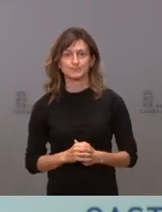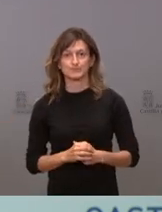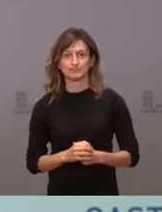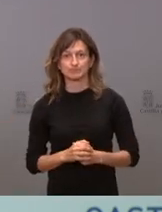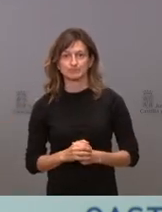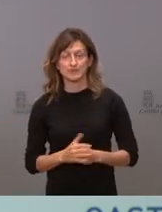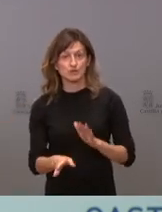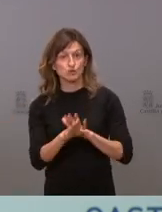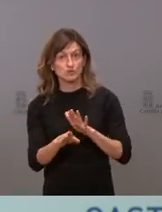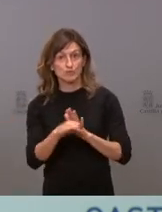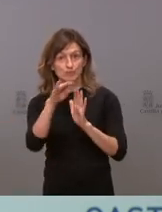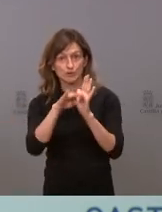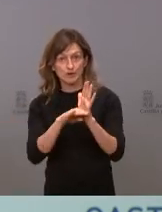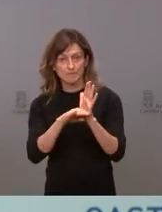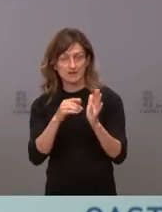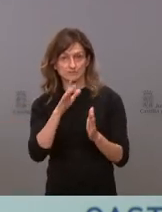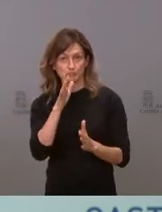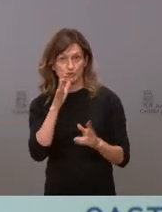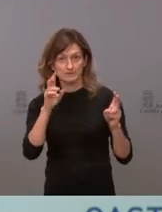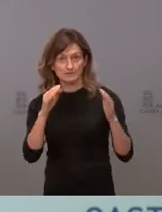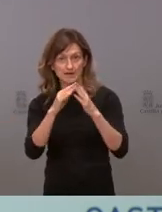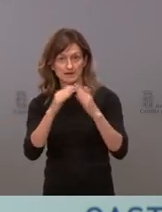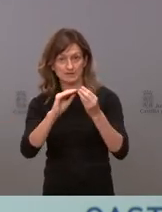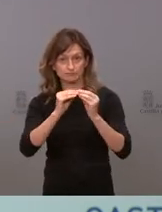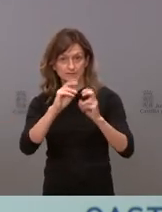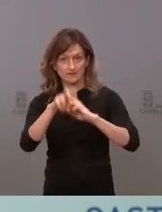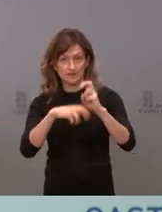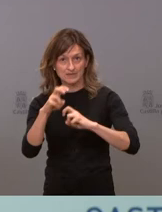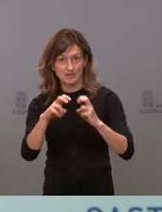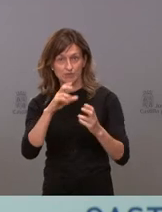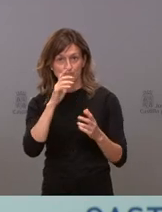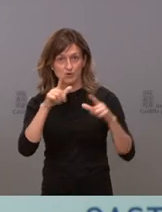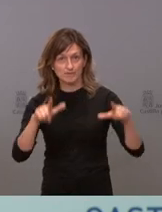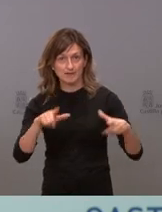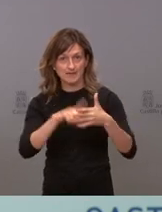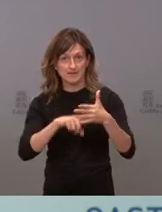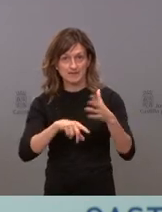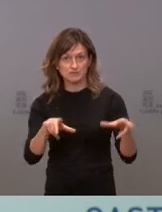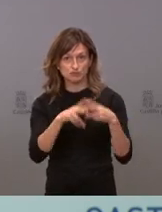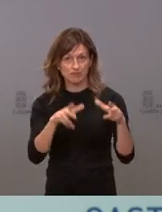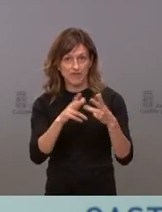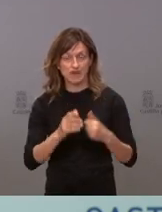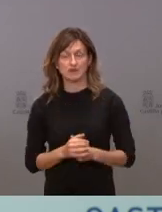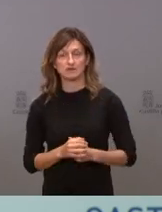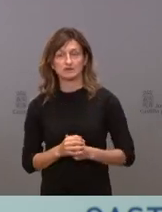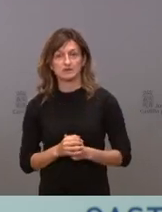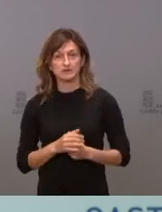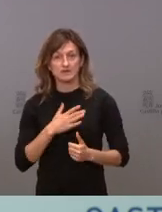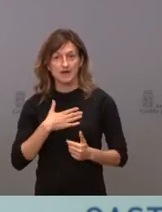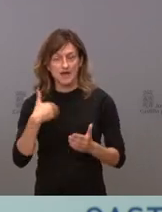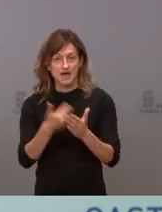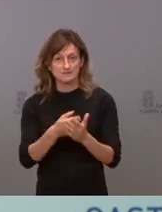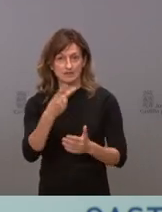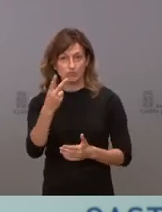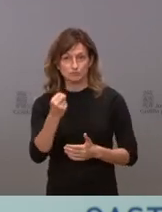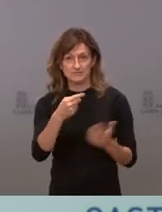Seguimos con nuestro programa de rehabilitación de viviendas, con nuestro parque público de alquiler social de viviendas, que ha crecido hasta los 2.600,